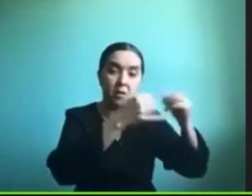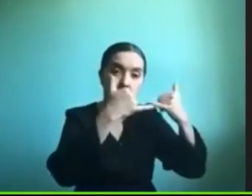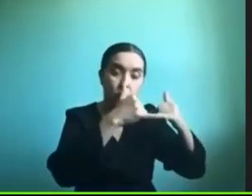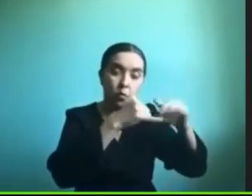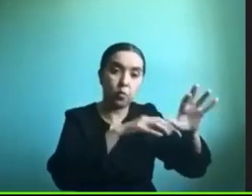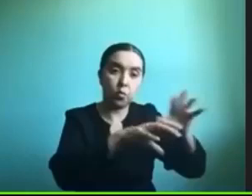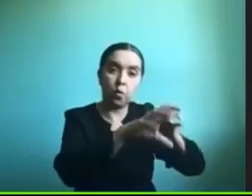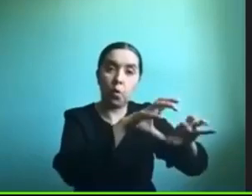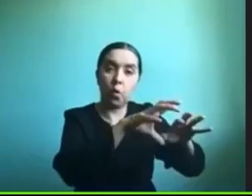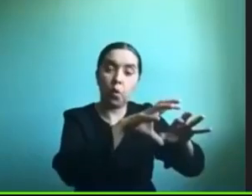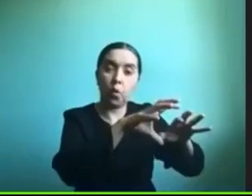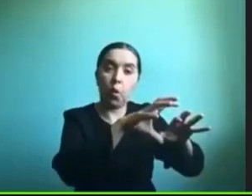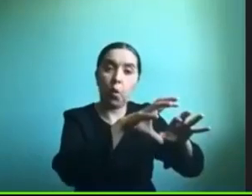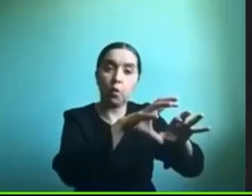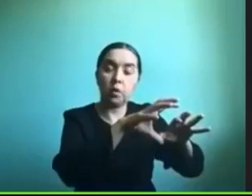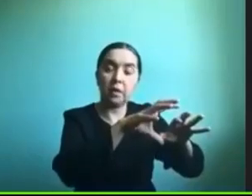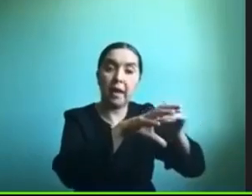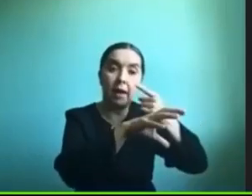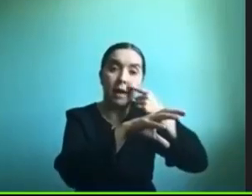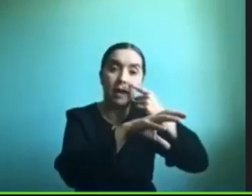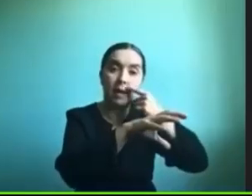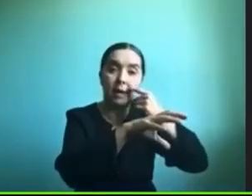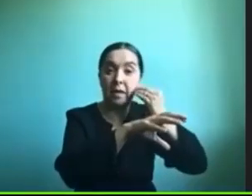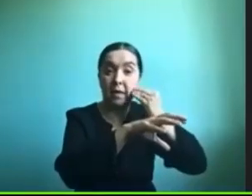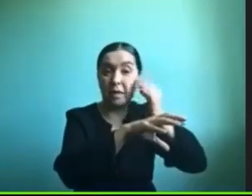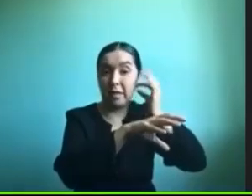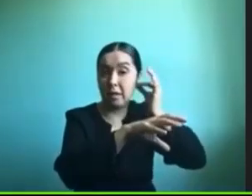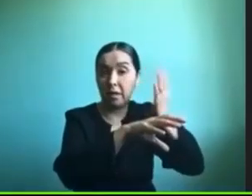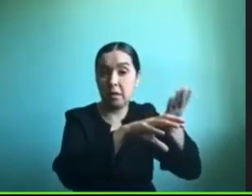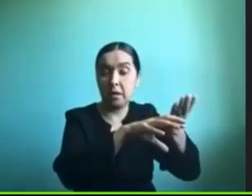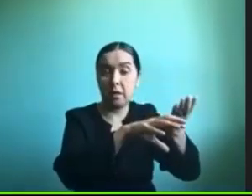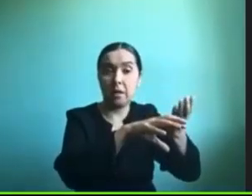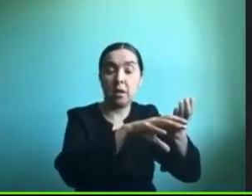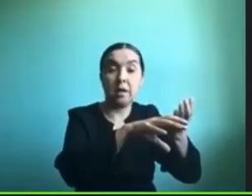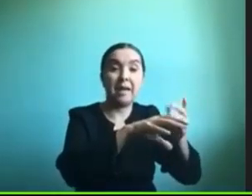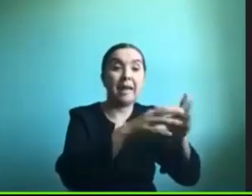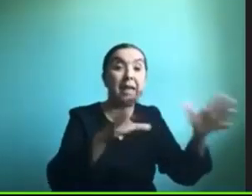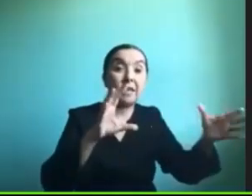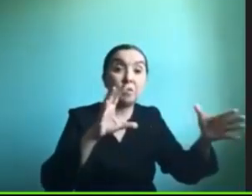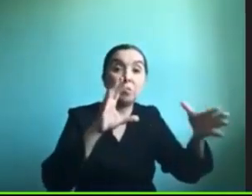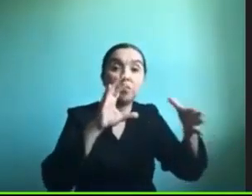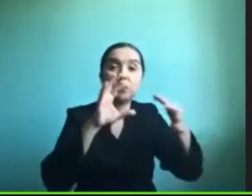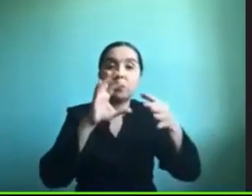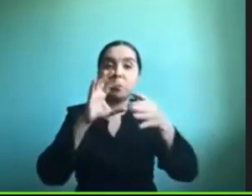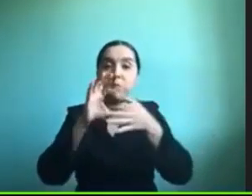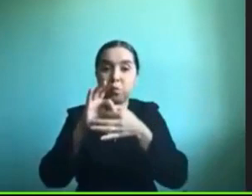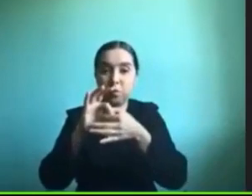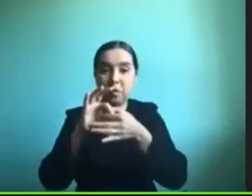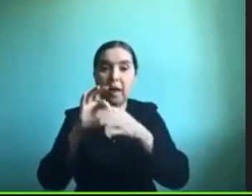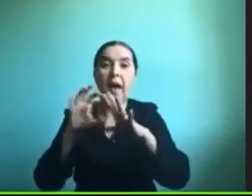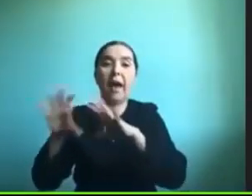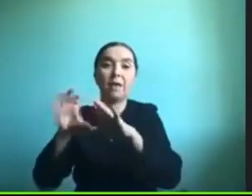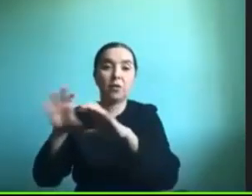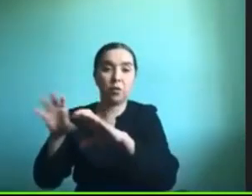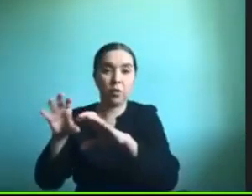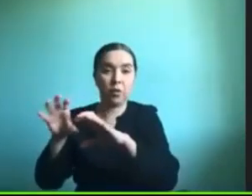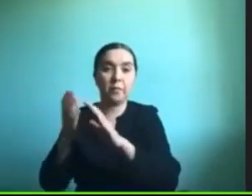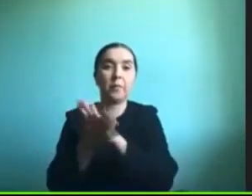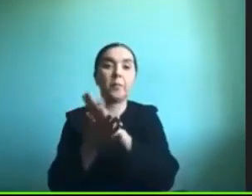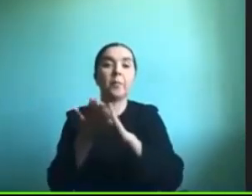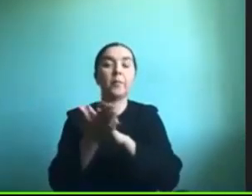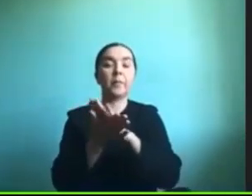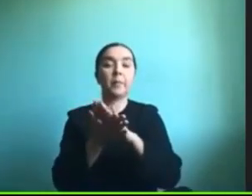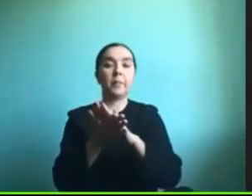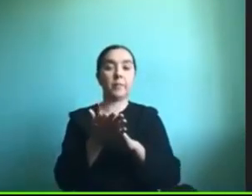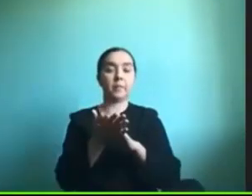o ella más utiliza en la casa e ir asociándola a ciertas acciones por ejemplo si